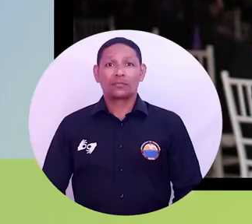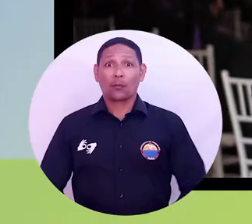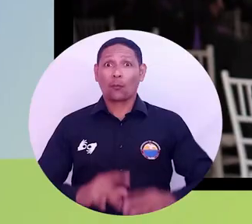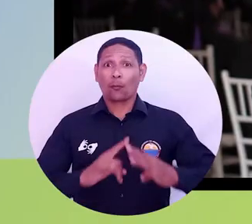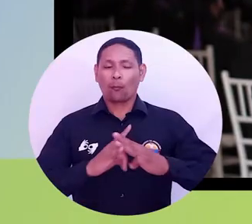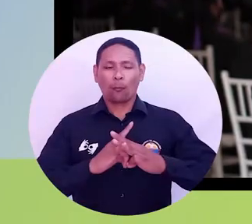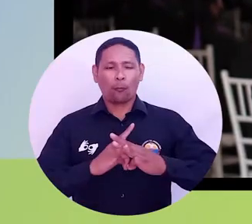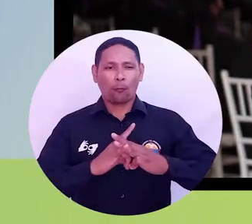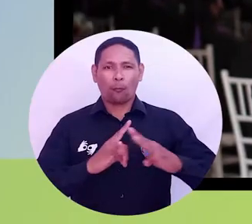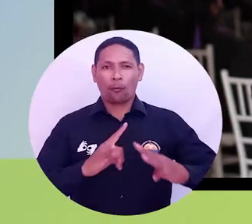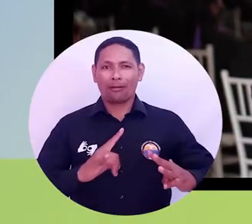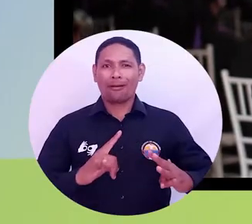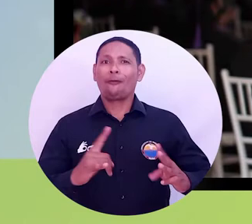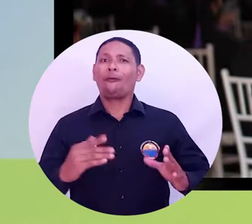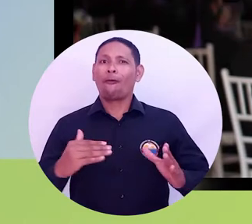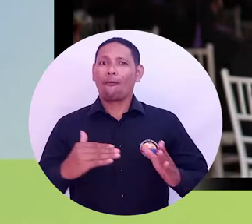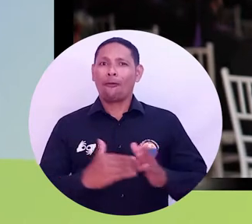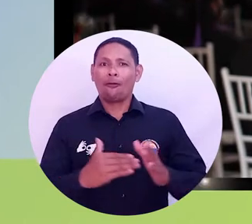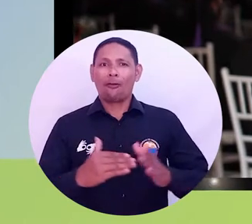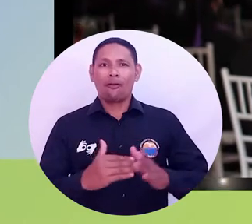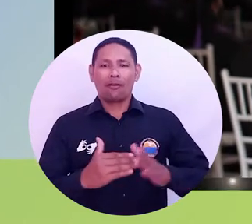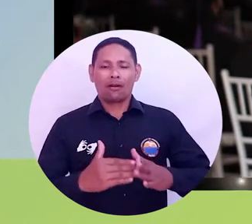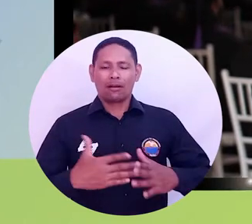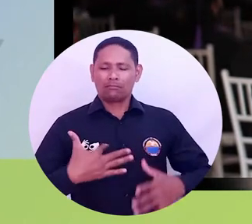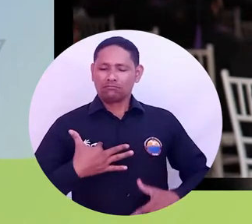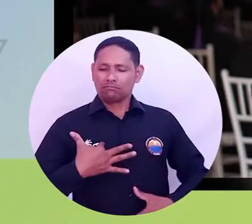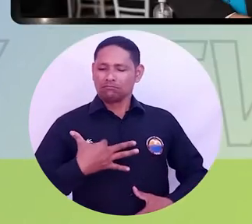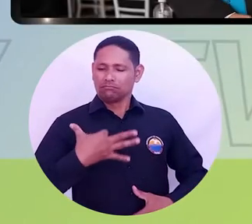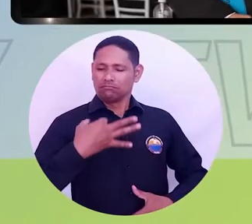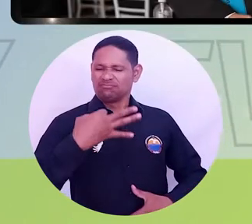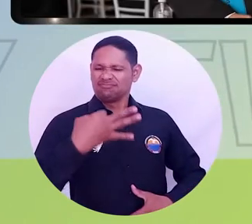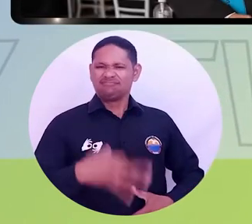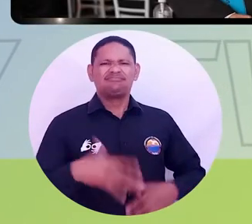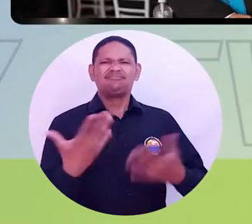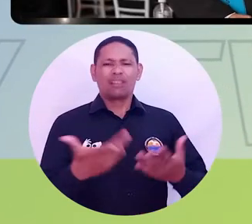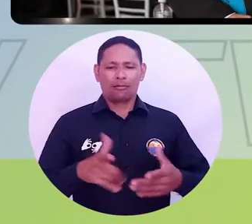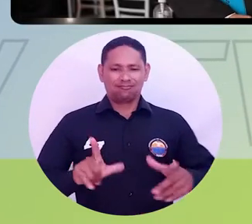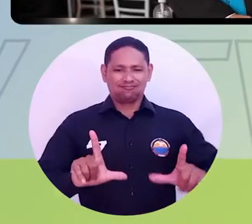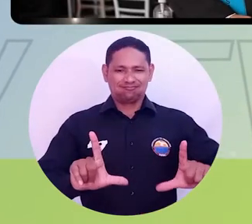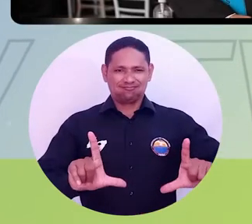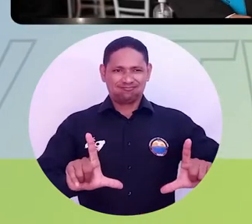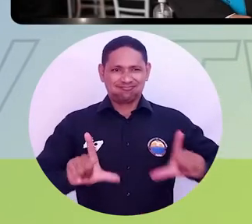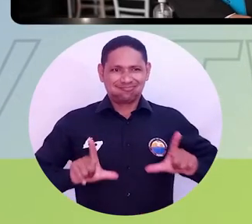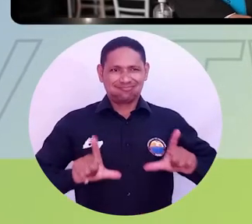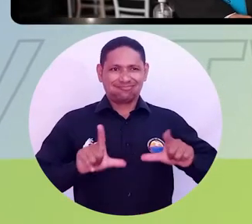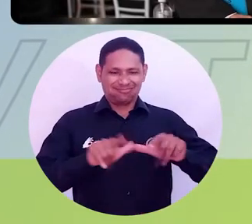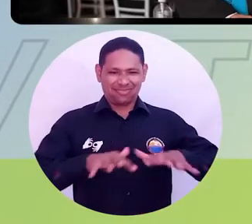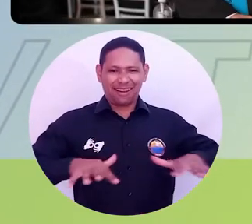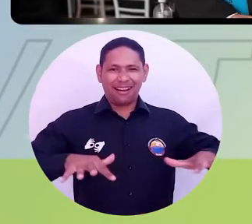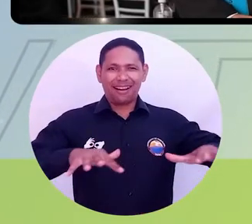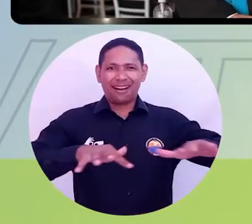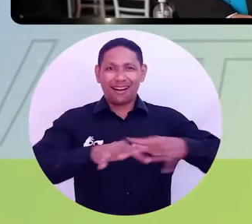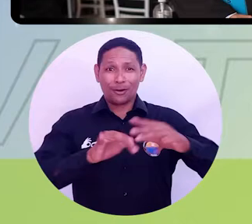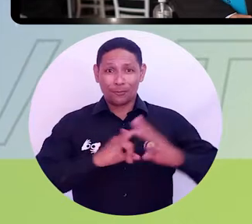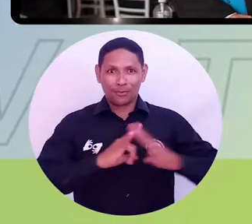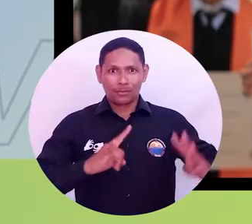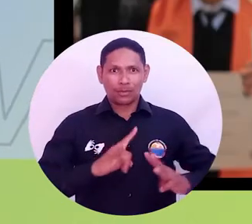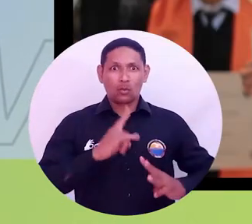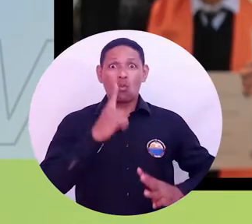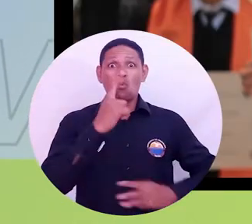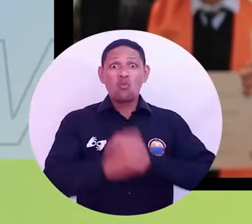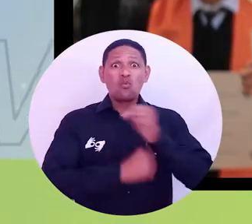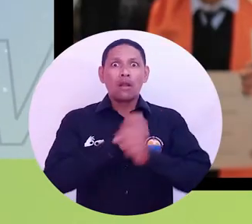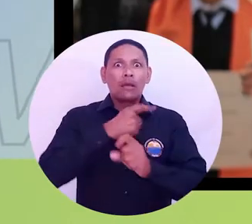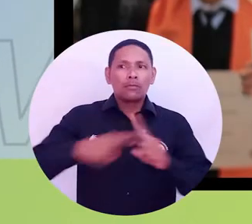La Universidad del Magdalena se vistió de gala con el regreso de las ceremonias masivas de graduación al Campus Principal del Alma Mater.